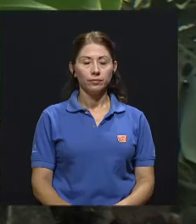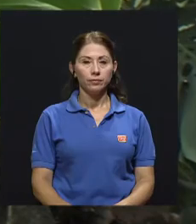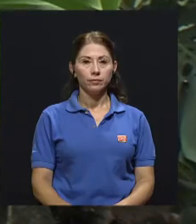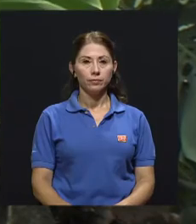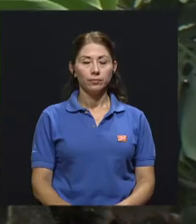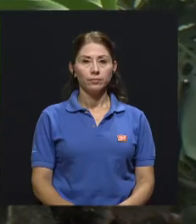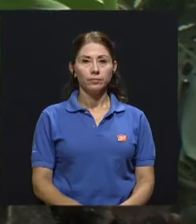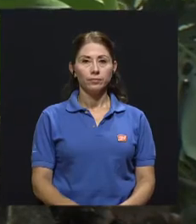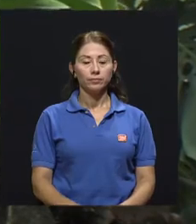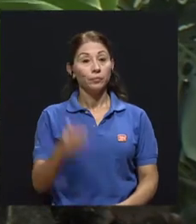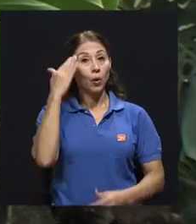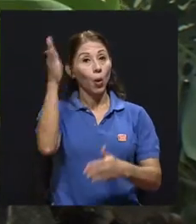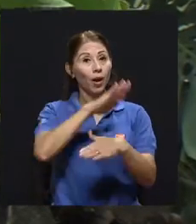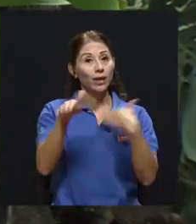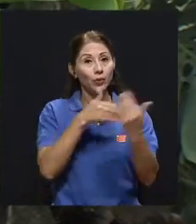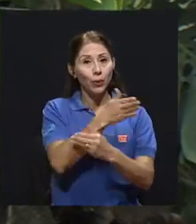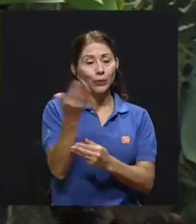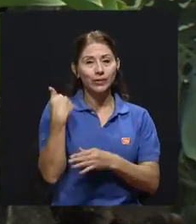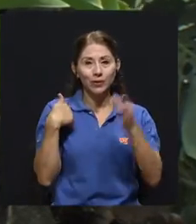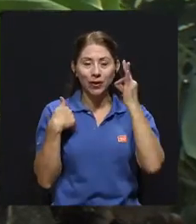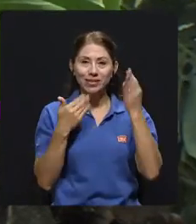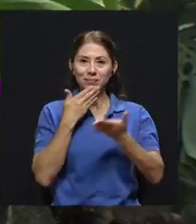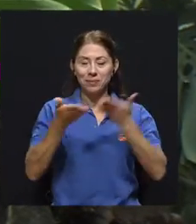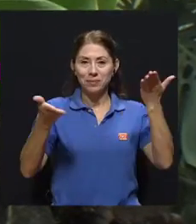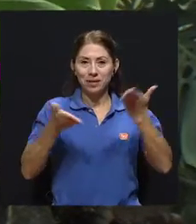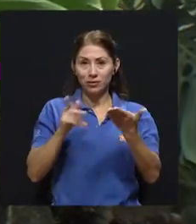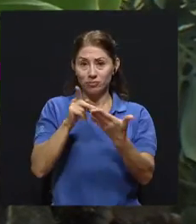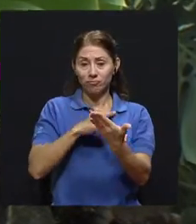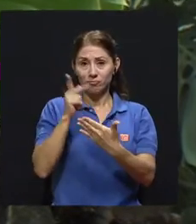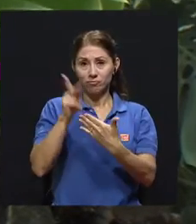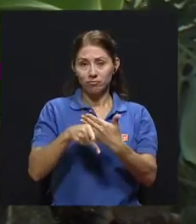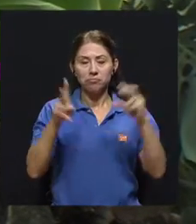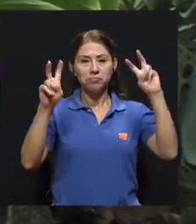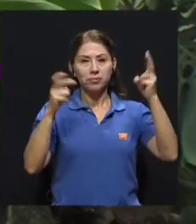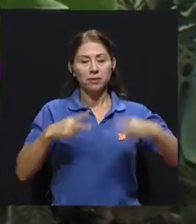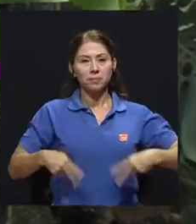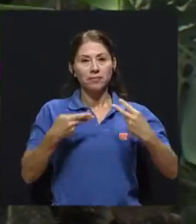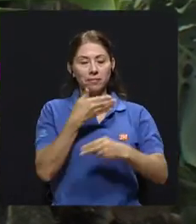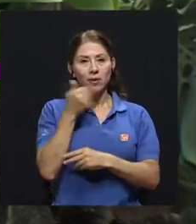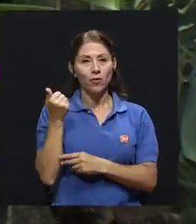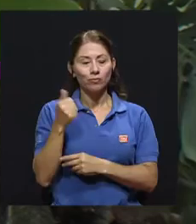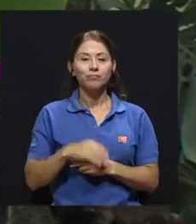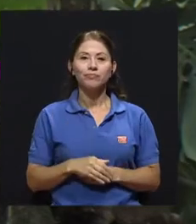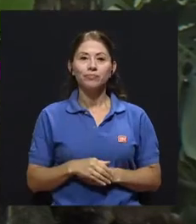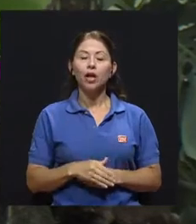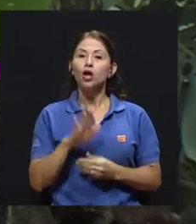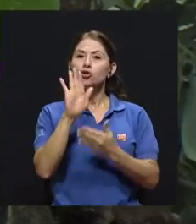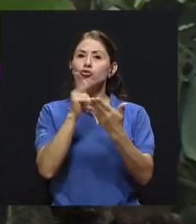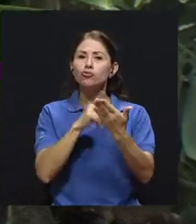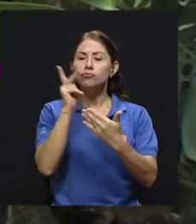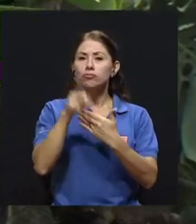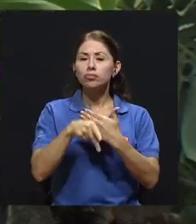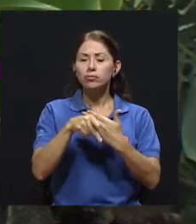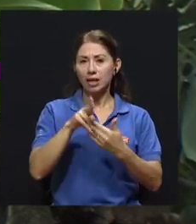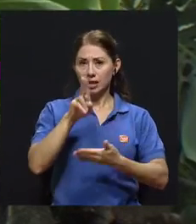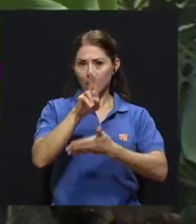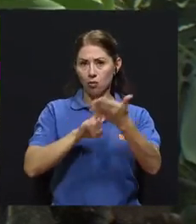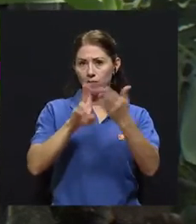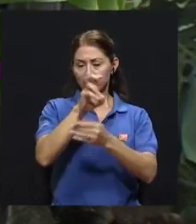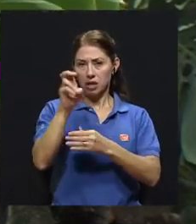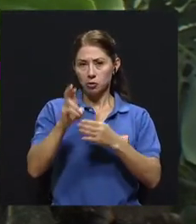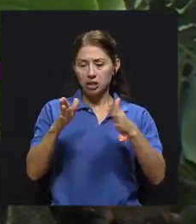Hola a todos y todas. Bienvenidos a un programa más de Vivir Mejor, su telerevista de la Universidad de Costa Rica.